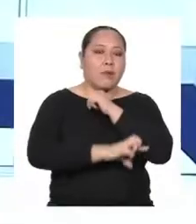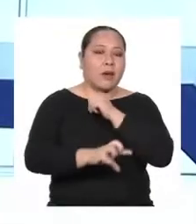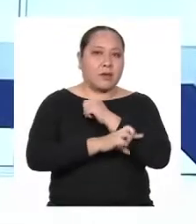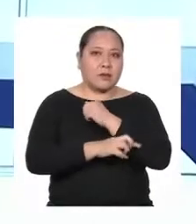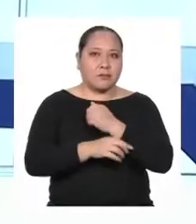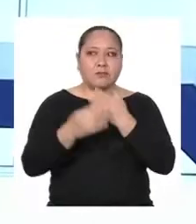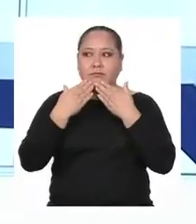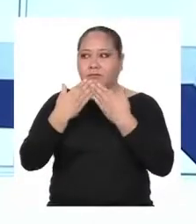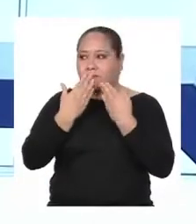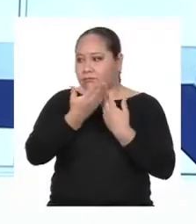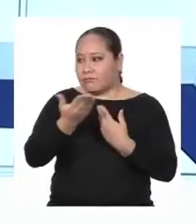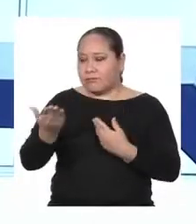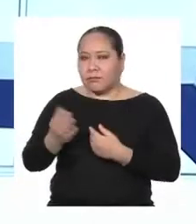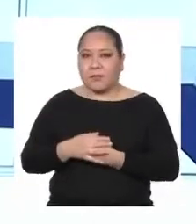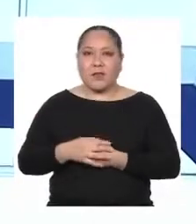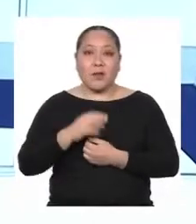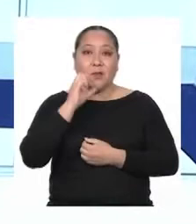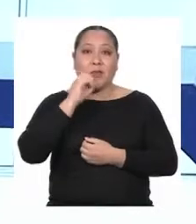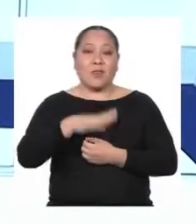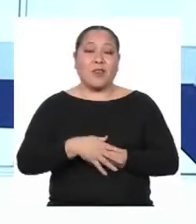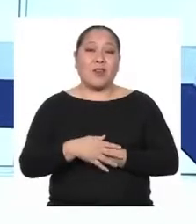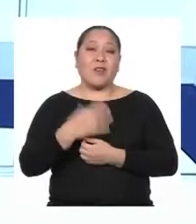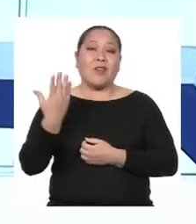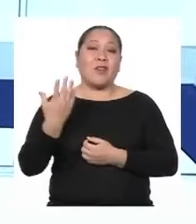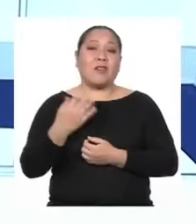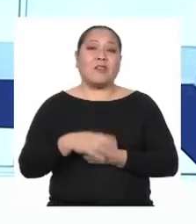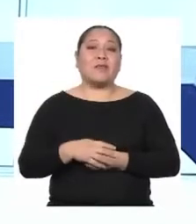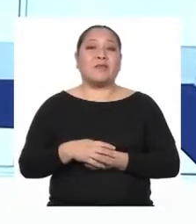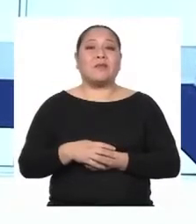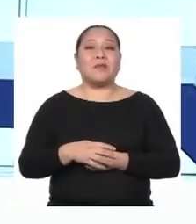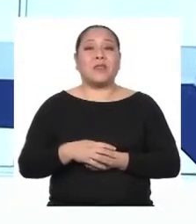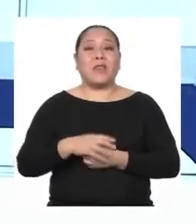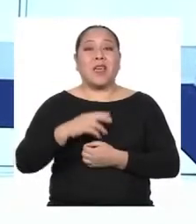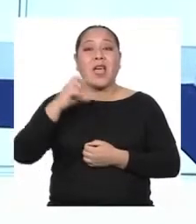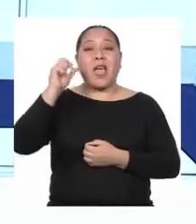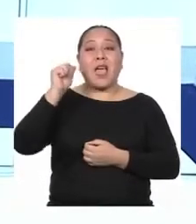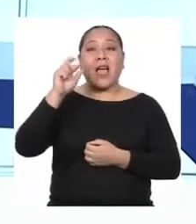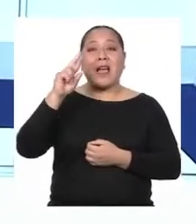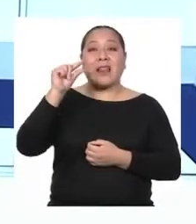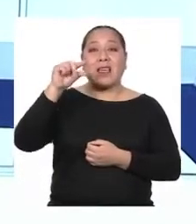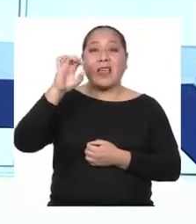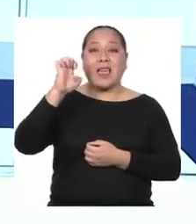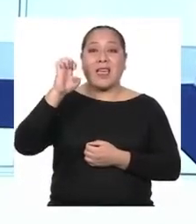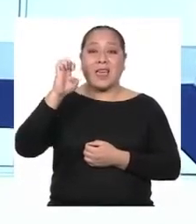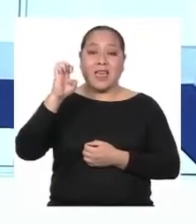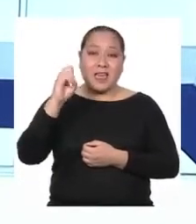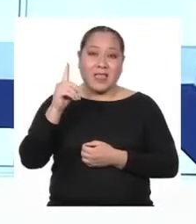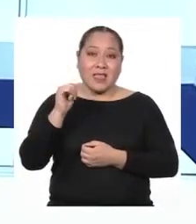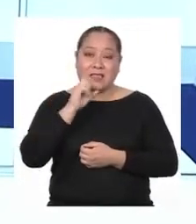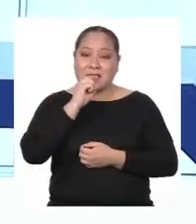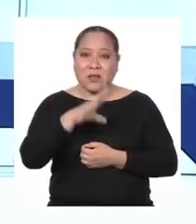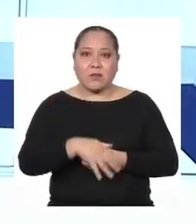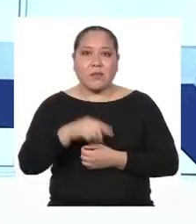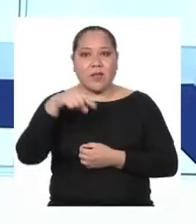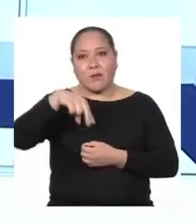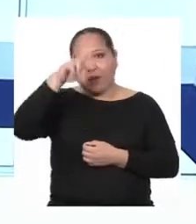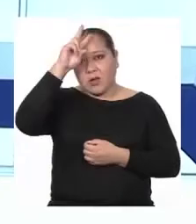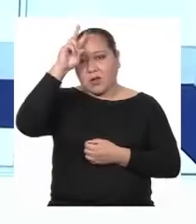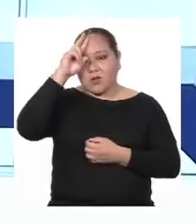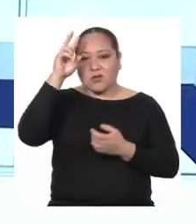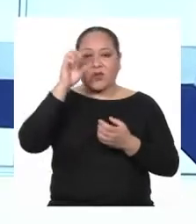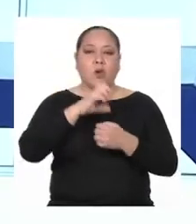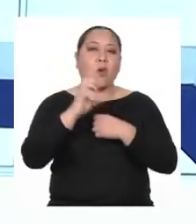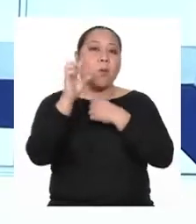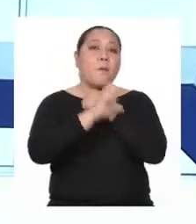Como lo dijo el paisano de mi abuelo El maestro José María Arguedas El Perú es el país de